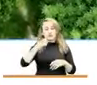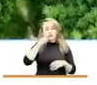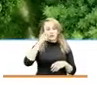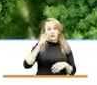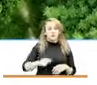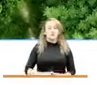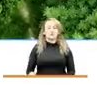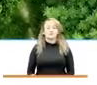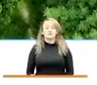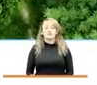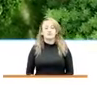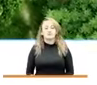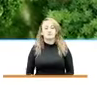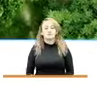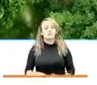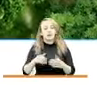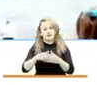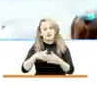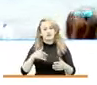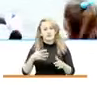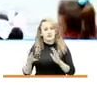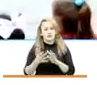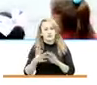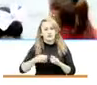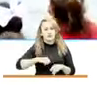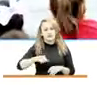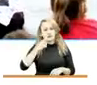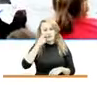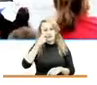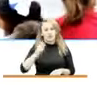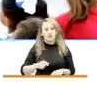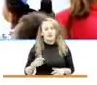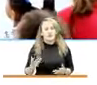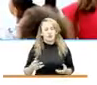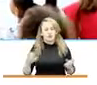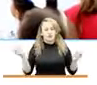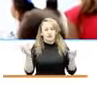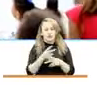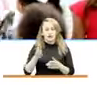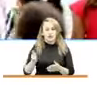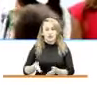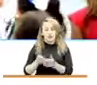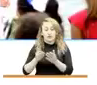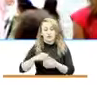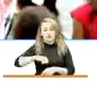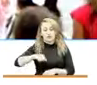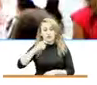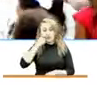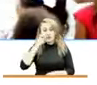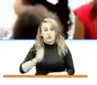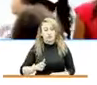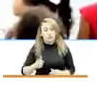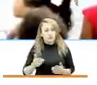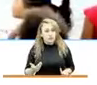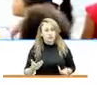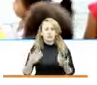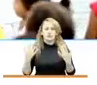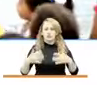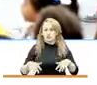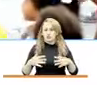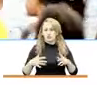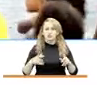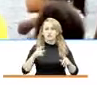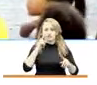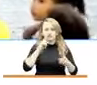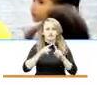Los archivos relacionados con las graves y manifiestas violaciones a los derechos humanos es otro de los grandes logros